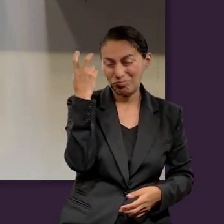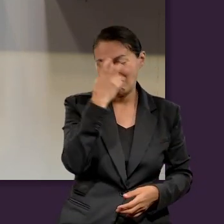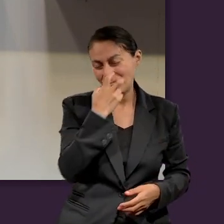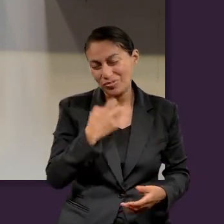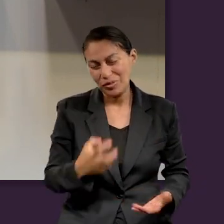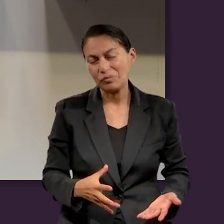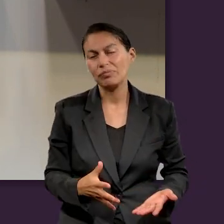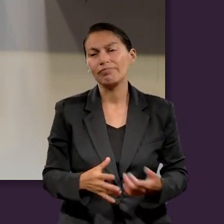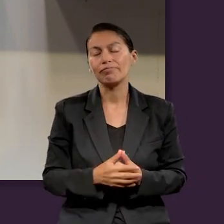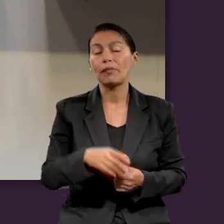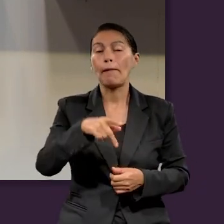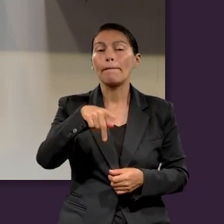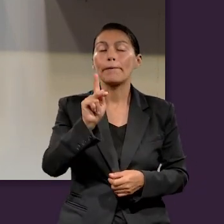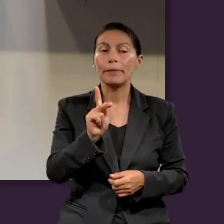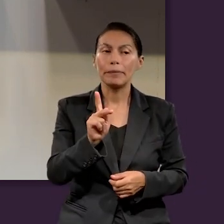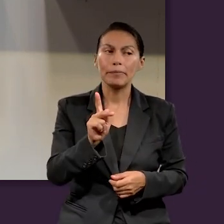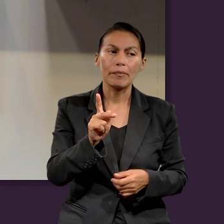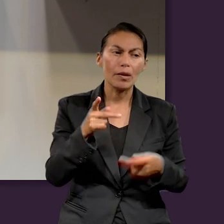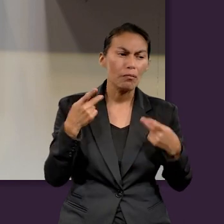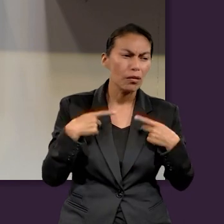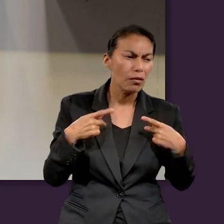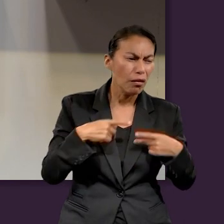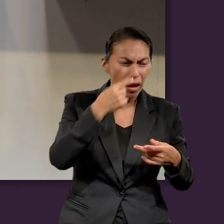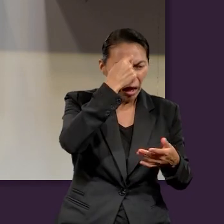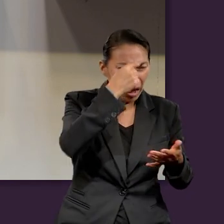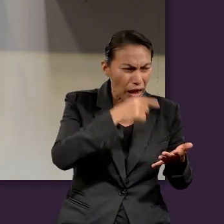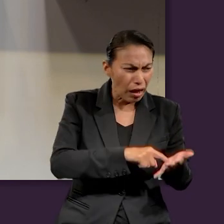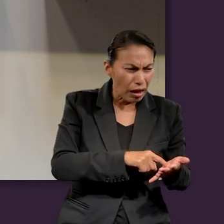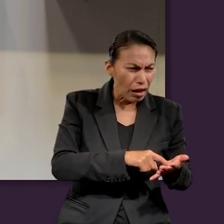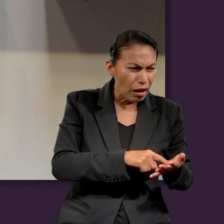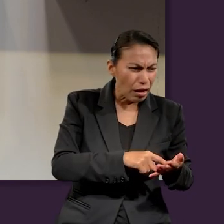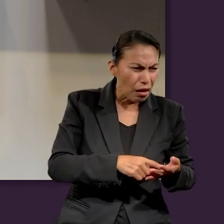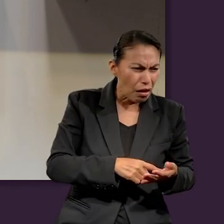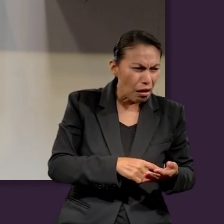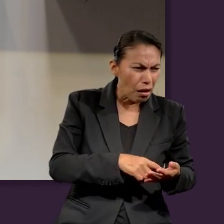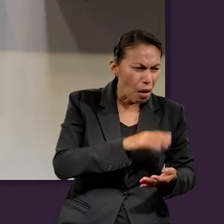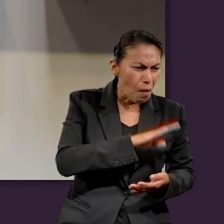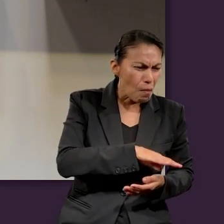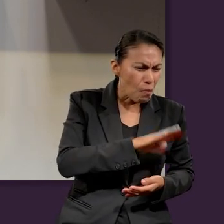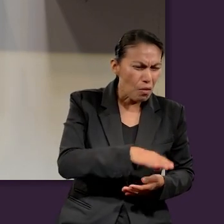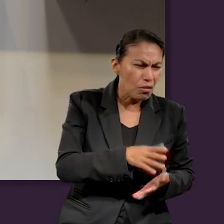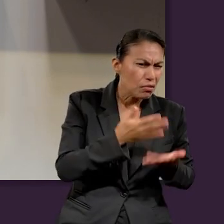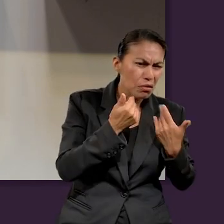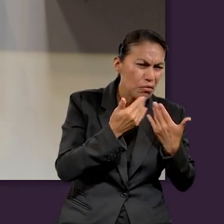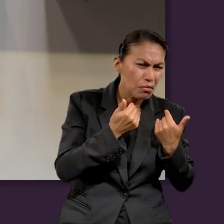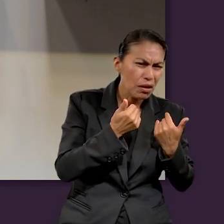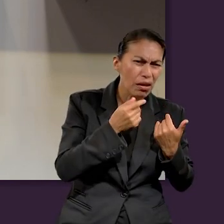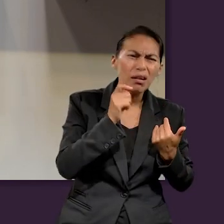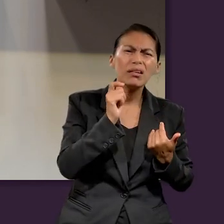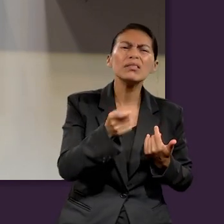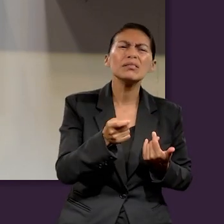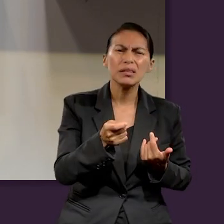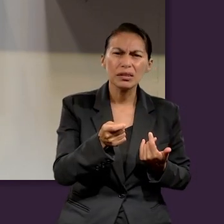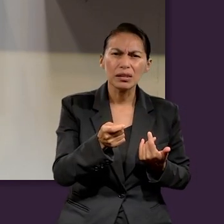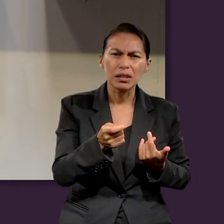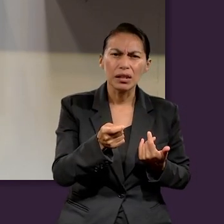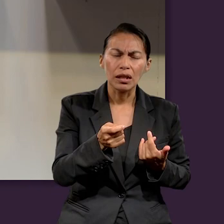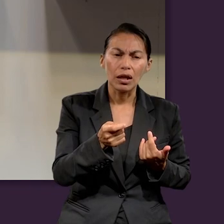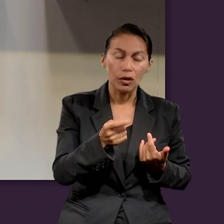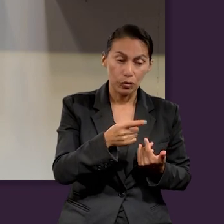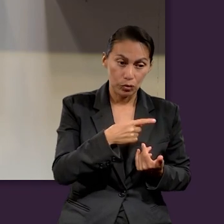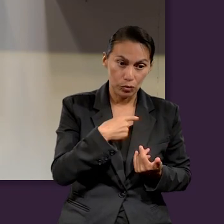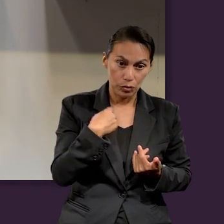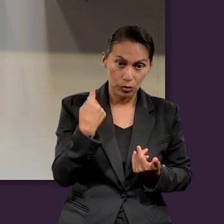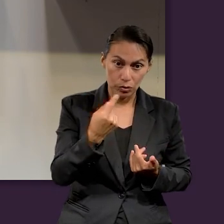Pero la inmortalidad y este cambio representa para nosotros el